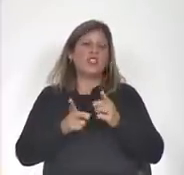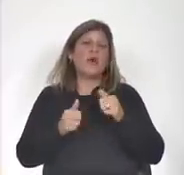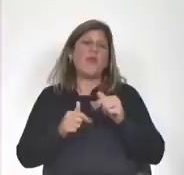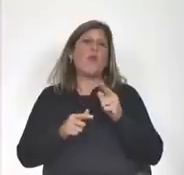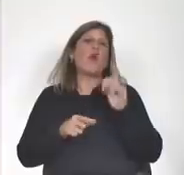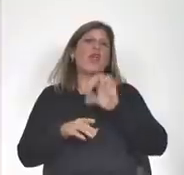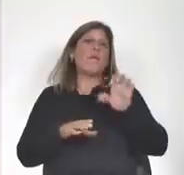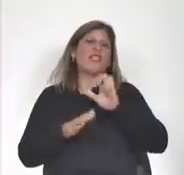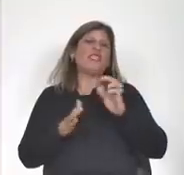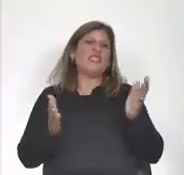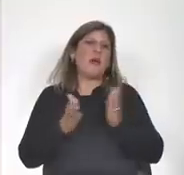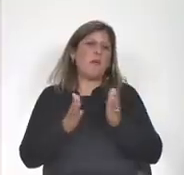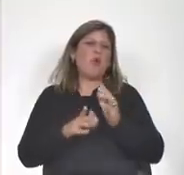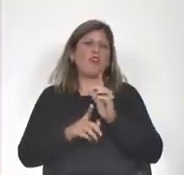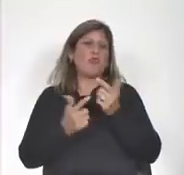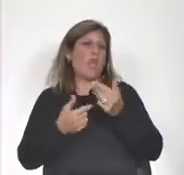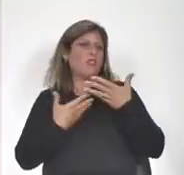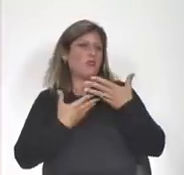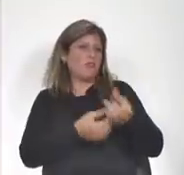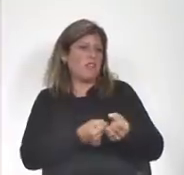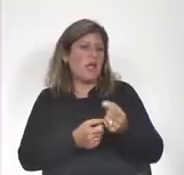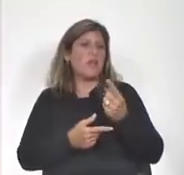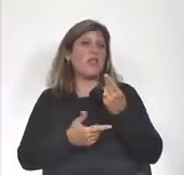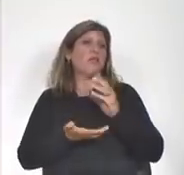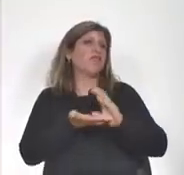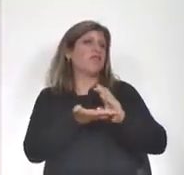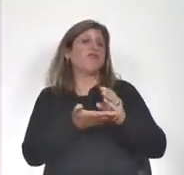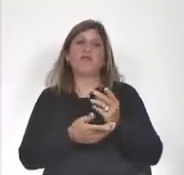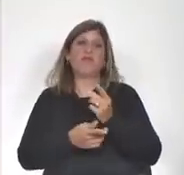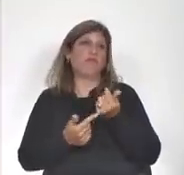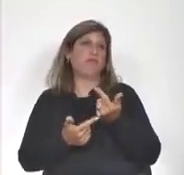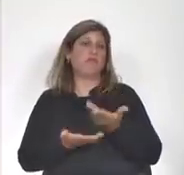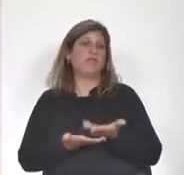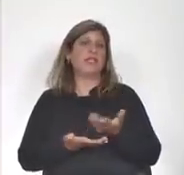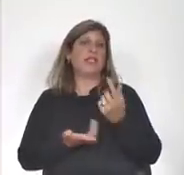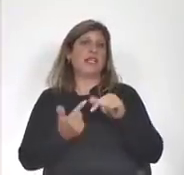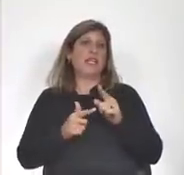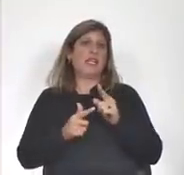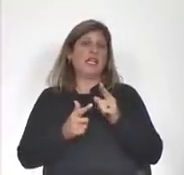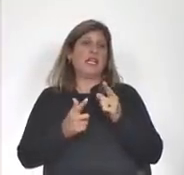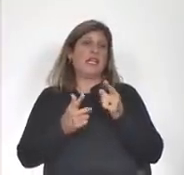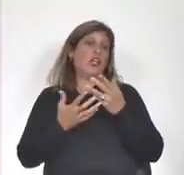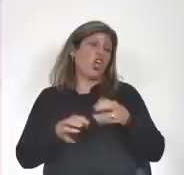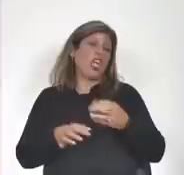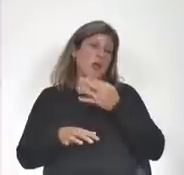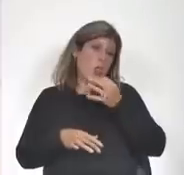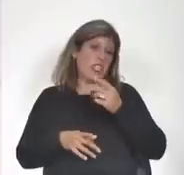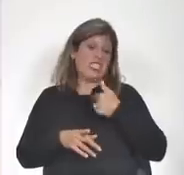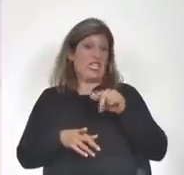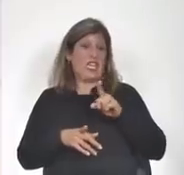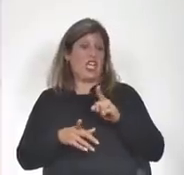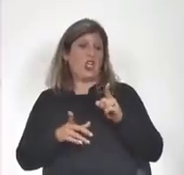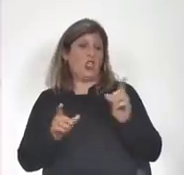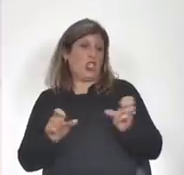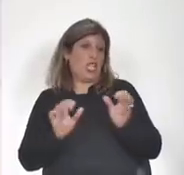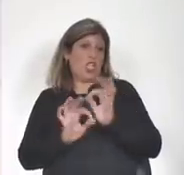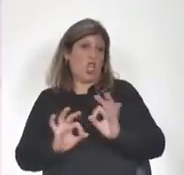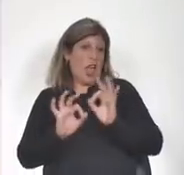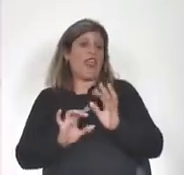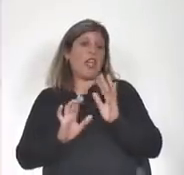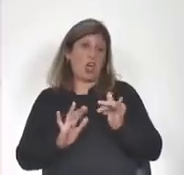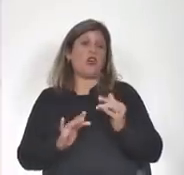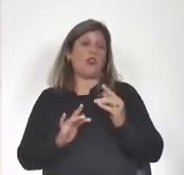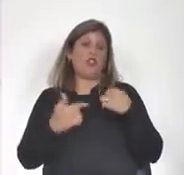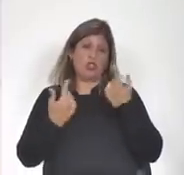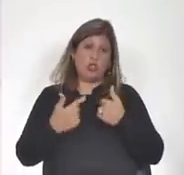apoyo, sin financiamiento suficiente, no quiero decir que no se hayan tomado algunas medidas, nosotros ya hemos dicho lo que pensamos sobre